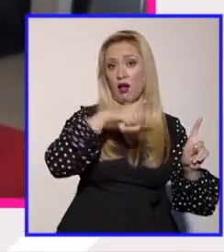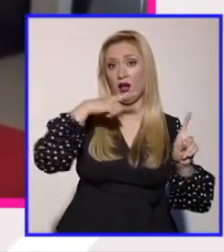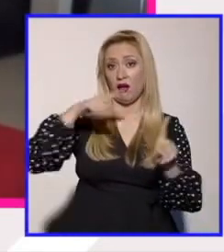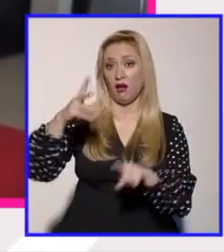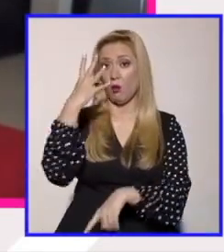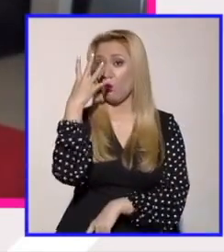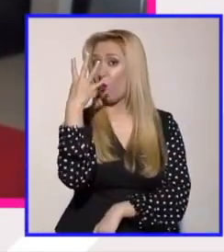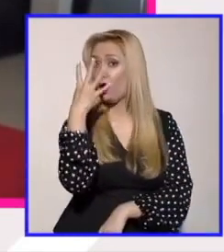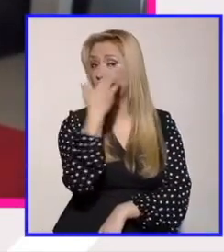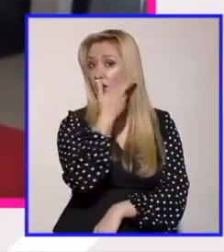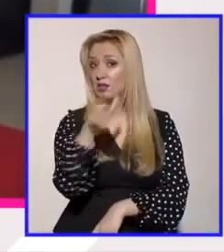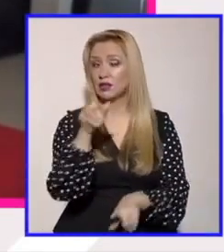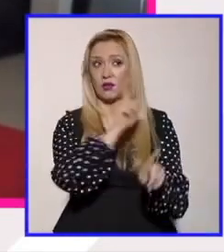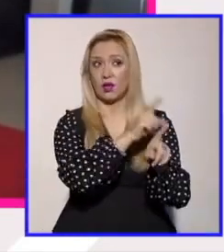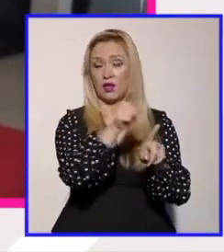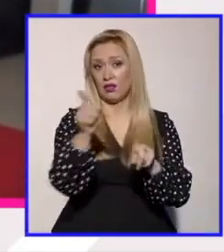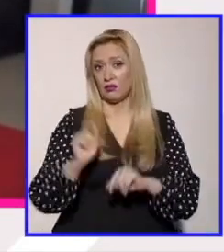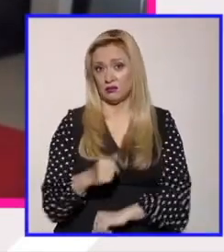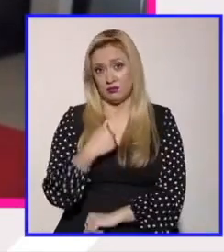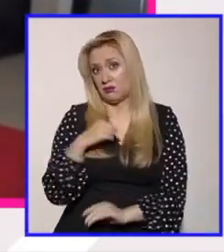como de... Yo no sé qué hacen ustedes.